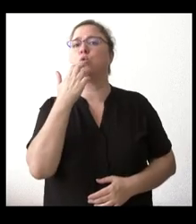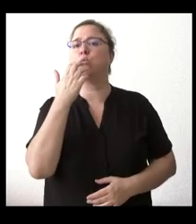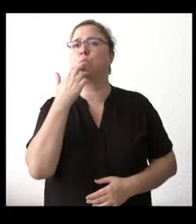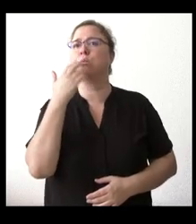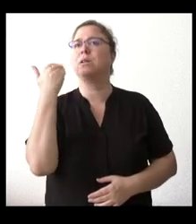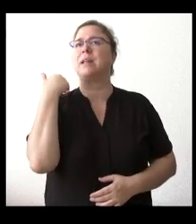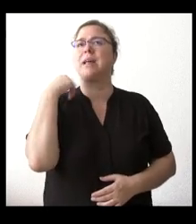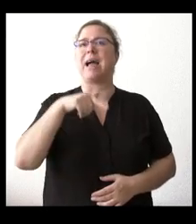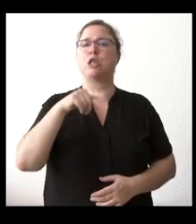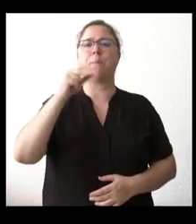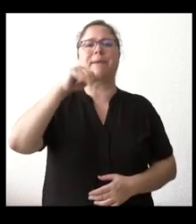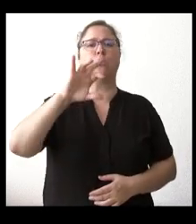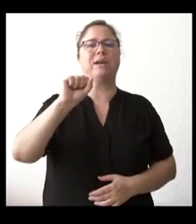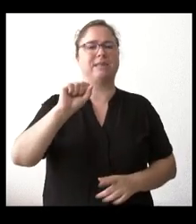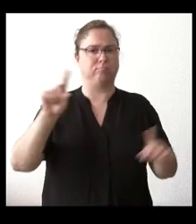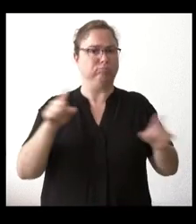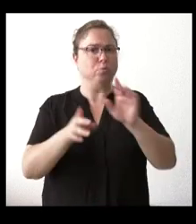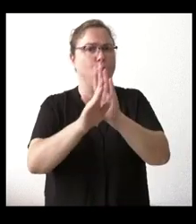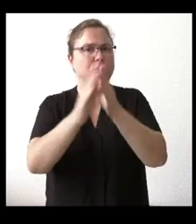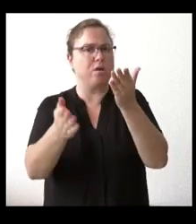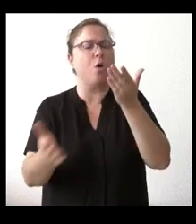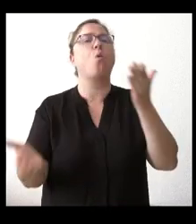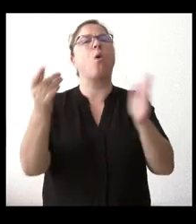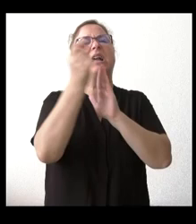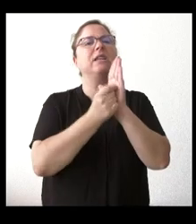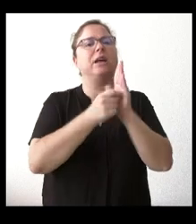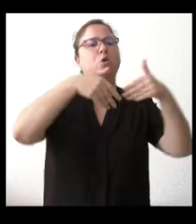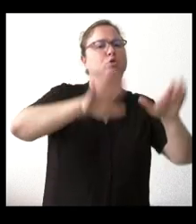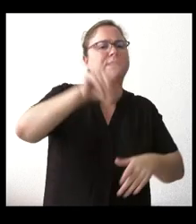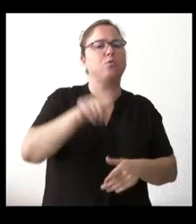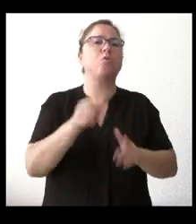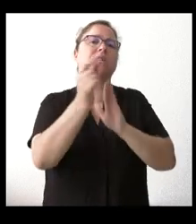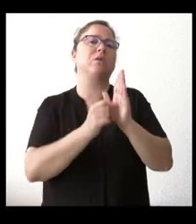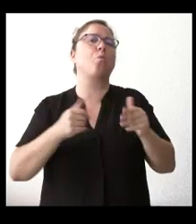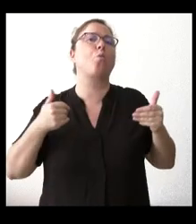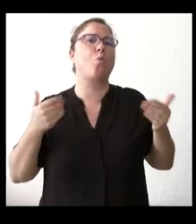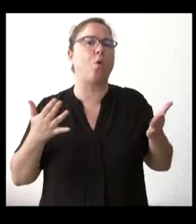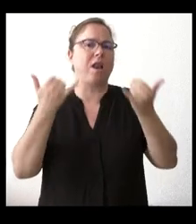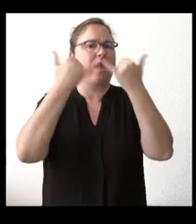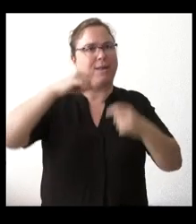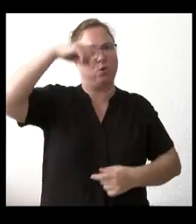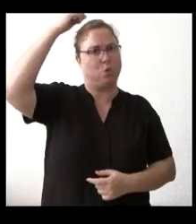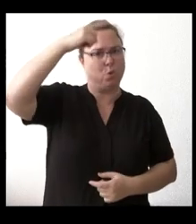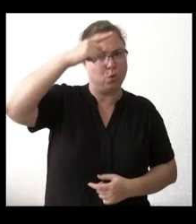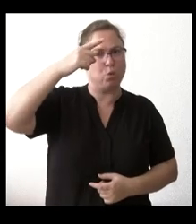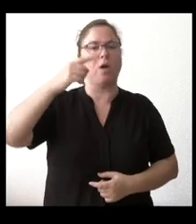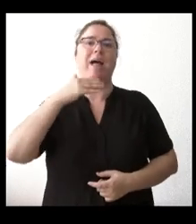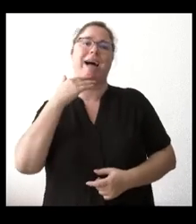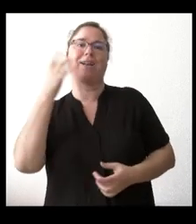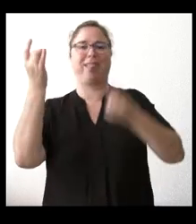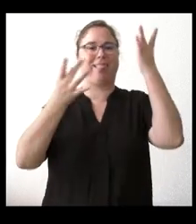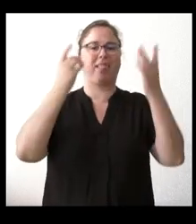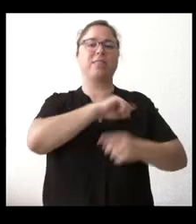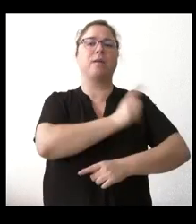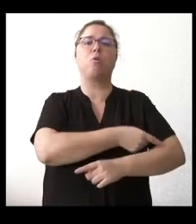que se va a celebrar aquí en Vinosa que siguen adelante yo no sé cuál es el criterio para suspender eventos culturales lúdicos deportivos